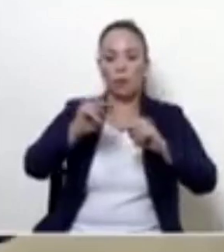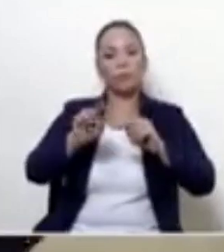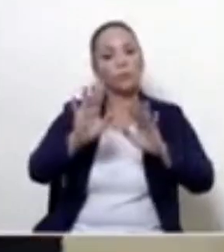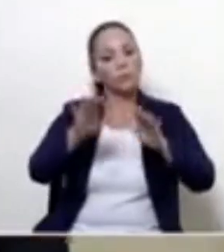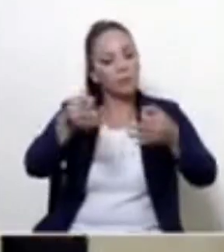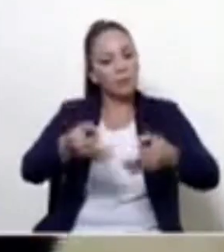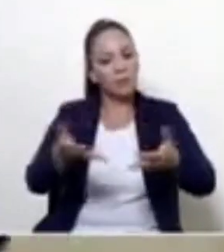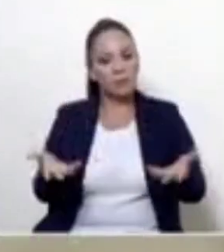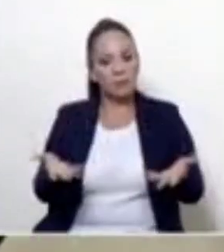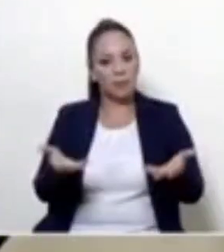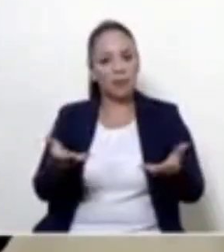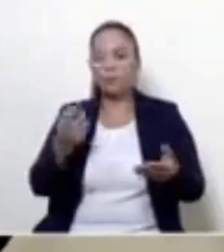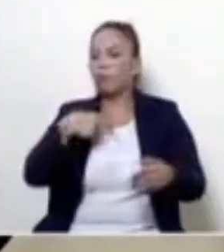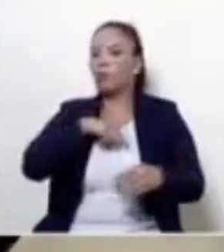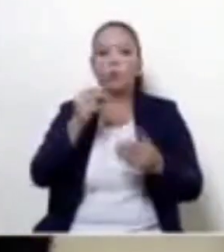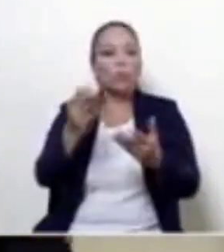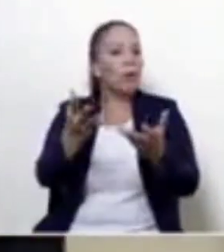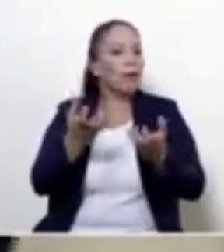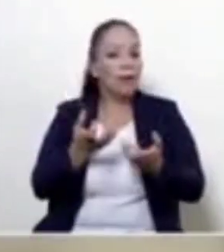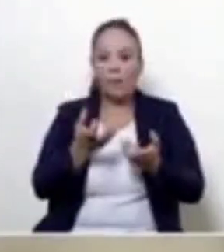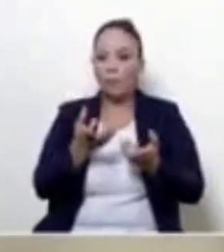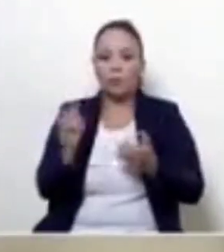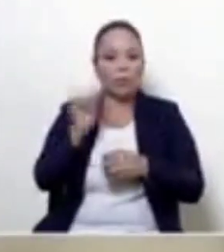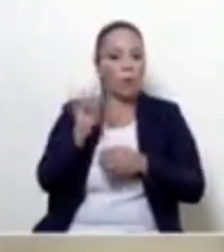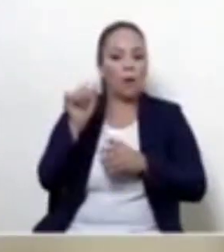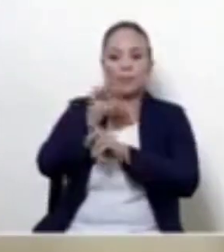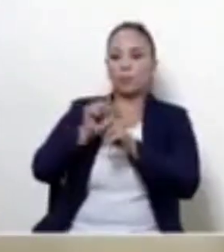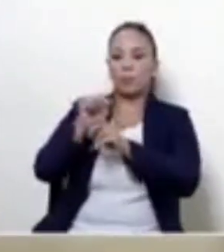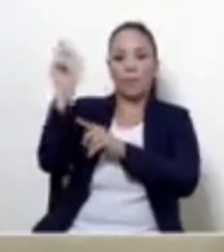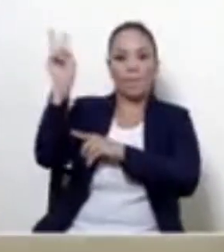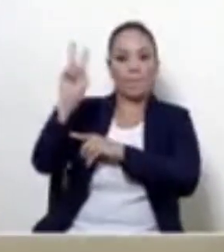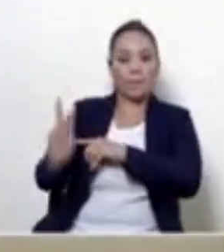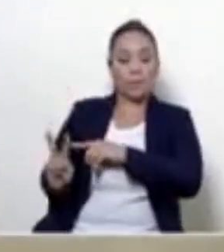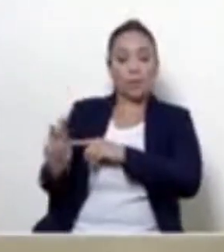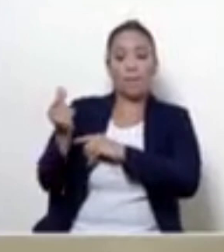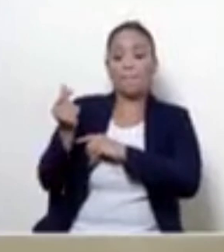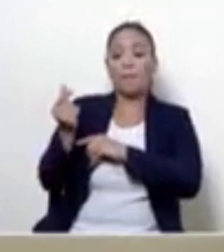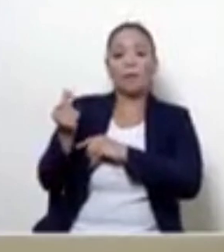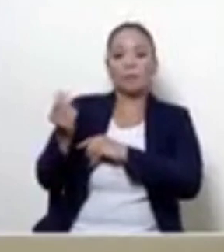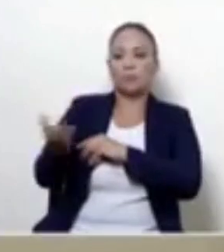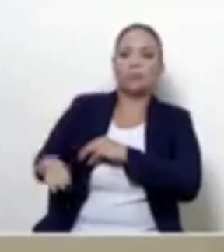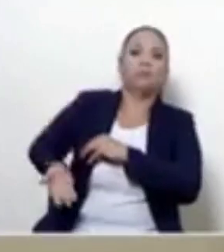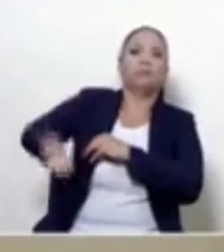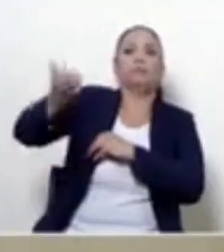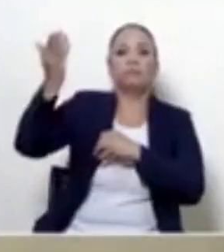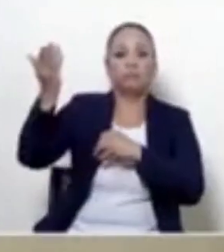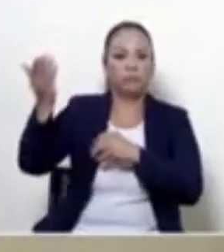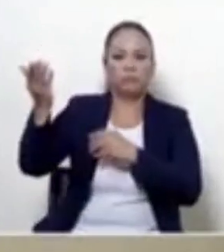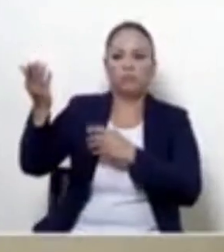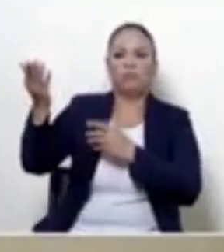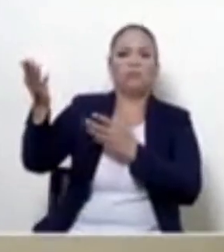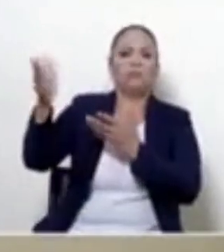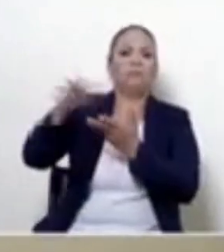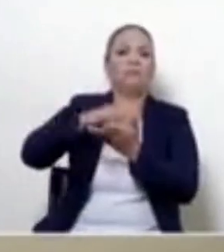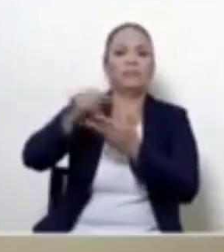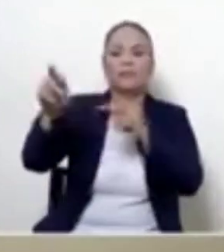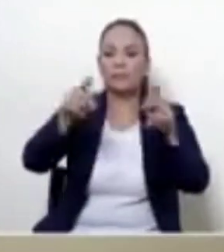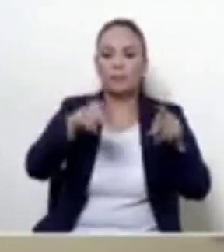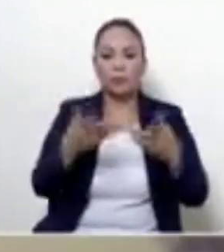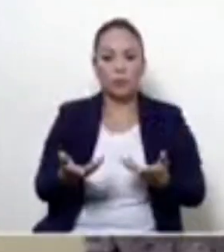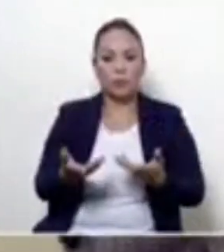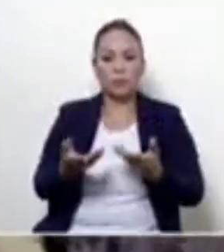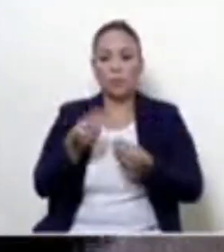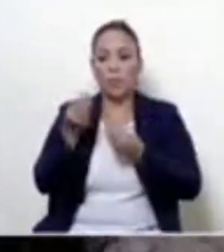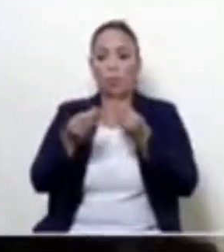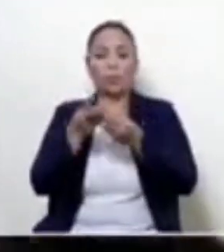como Venezuela, donde artificialmente se ponen precios absolutamente ruinosos y que desaparezcan los